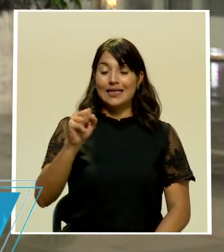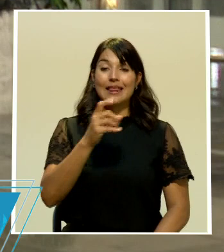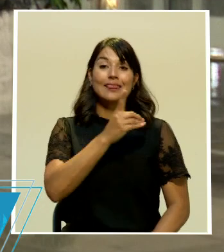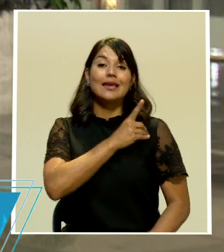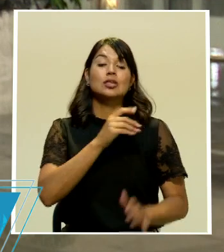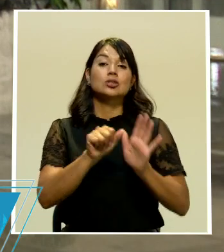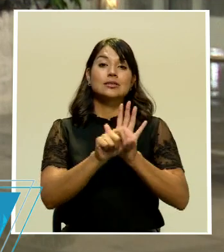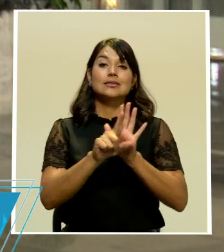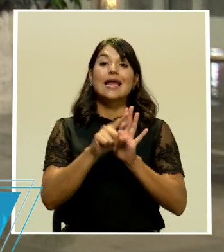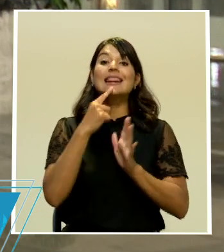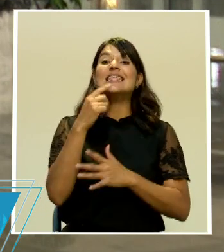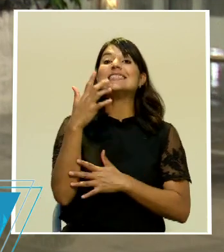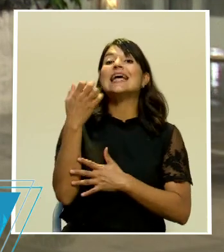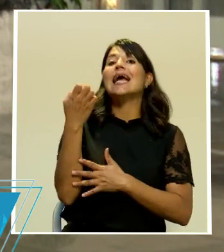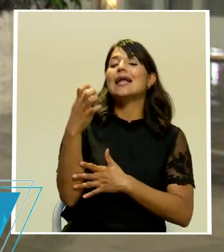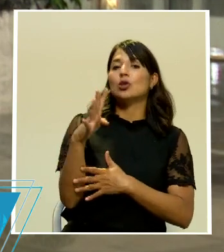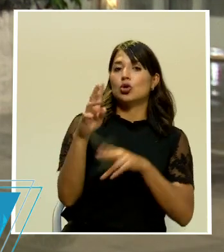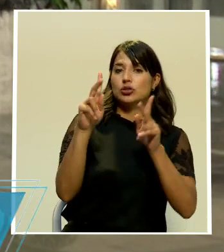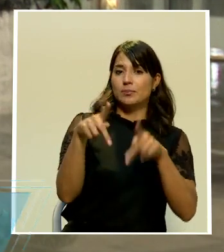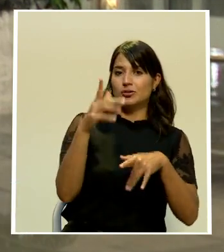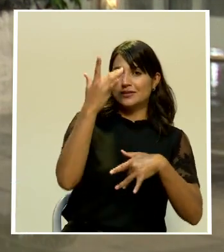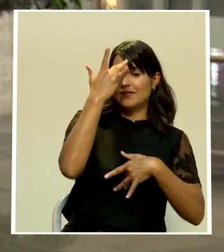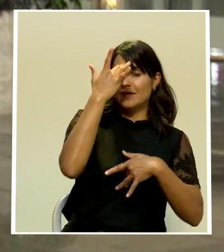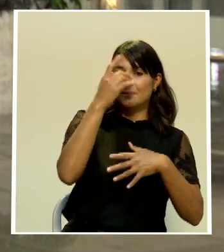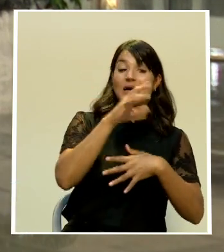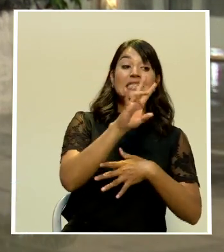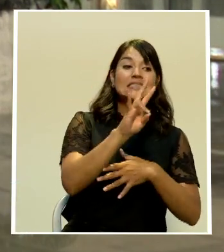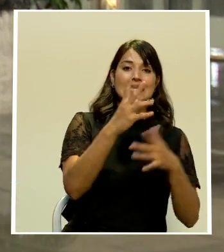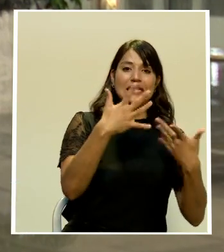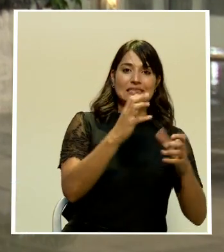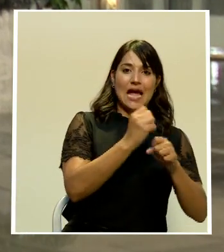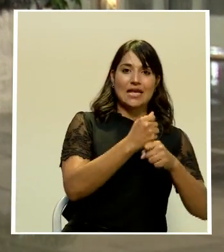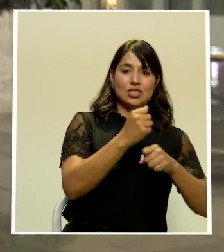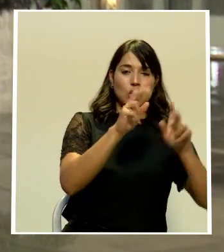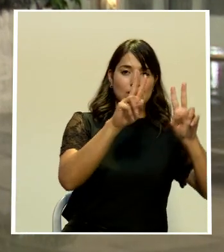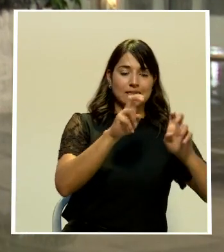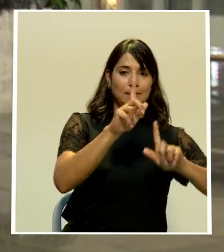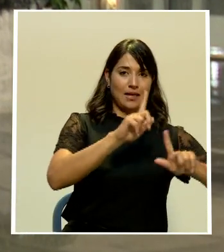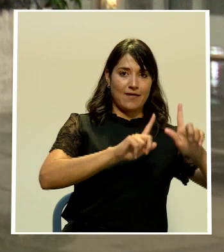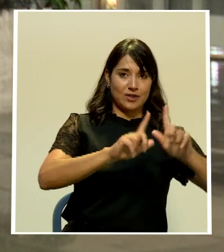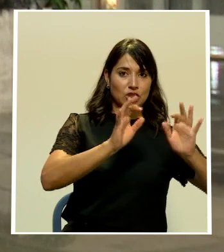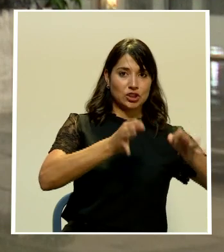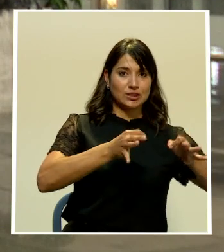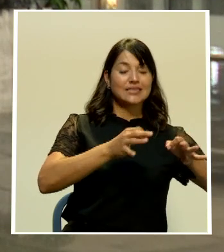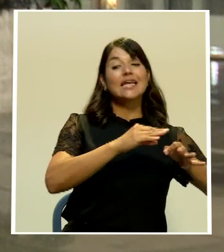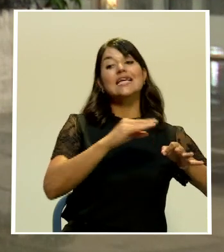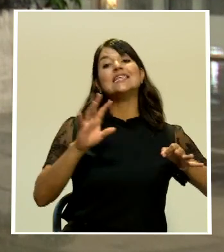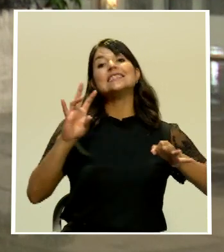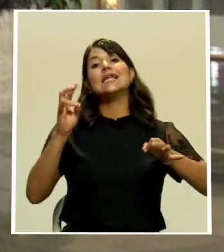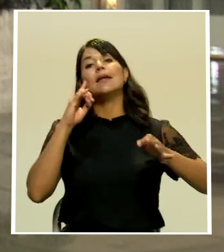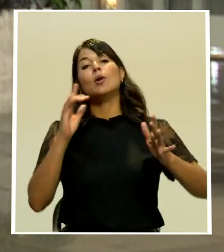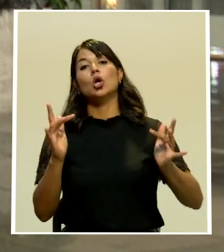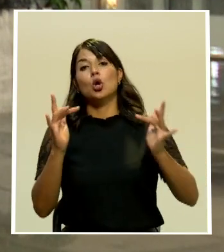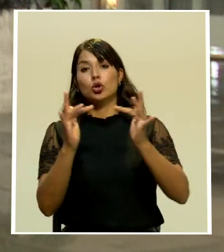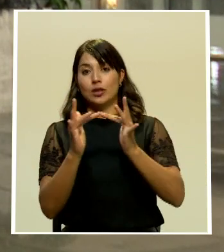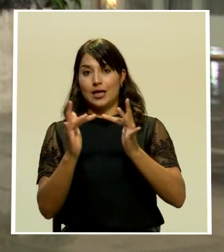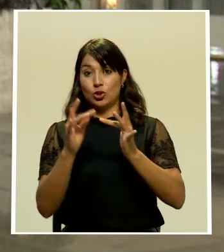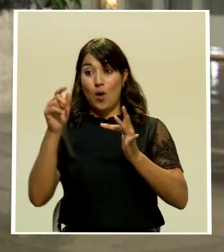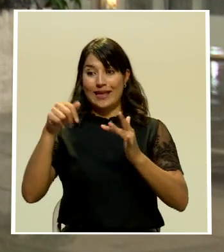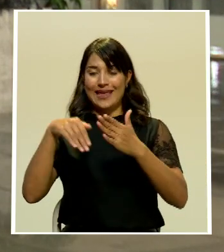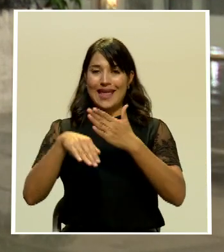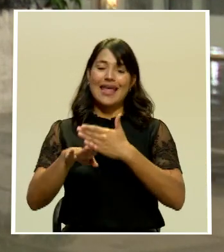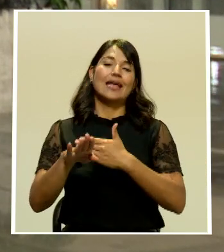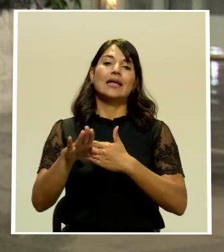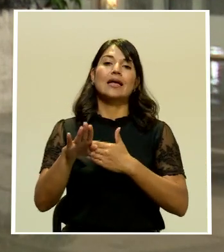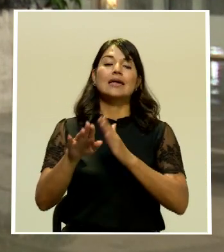7 confirmados y 7 por nexo que se diagnosticaron acá en la asamblea legislativa de COVID-19 y en apariencia